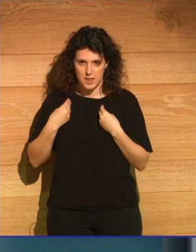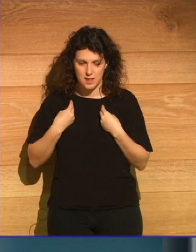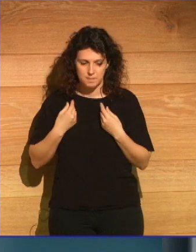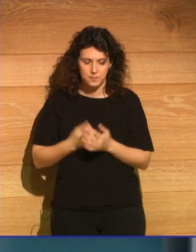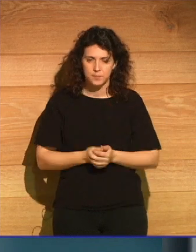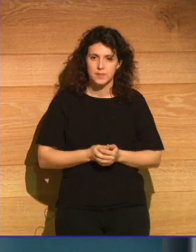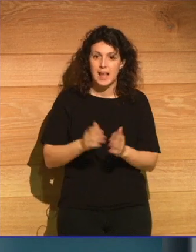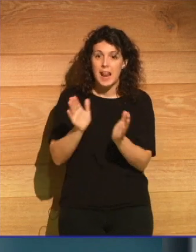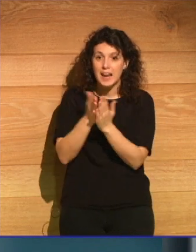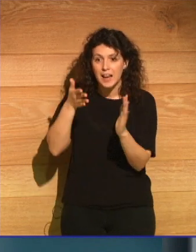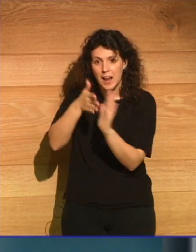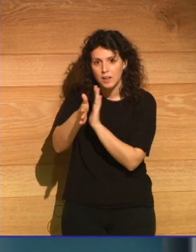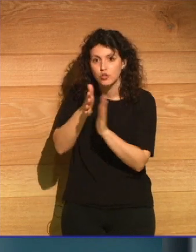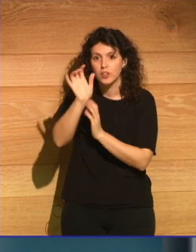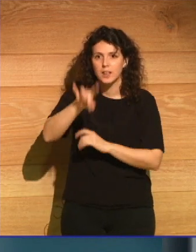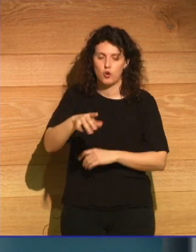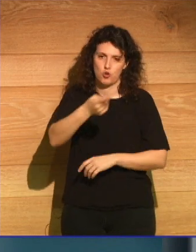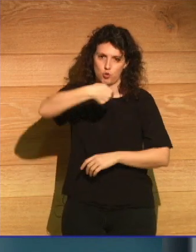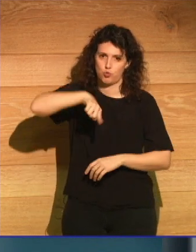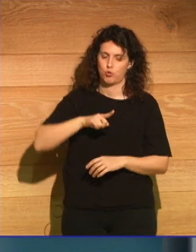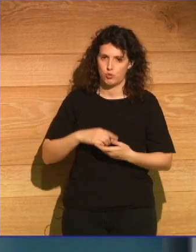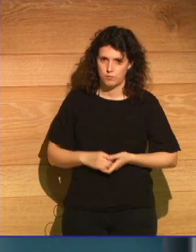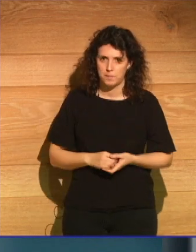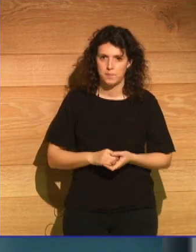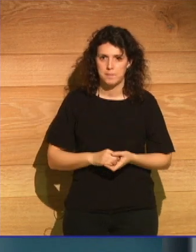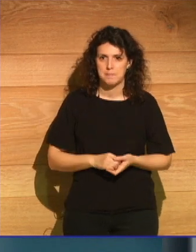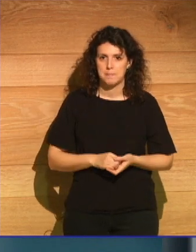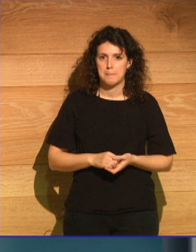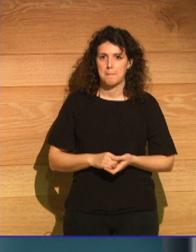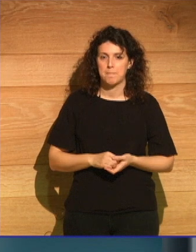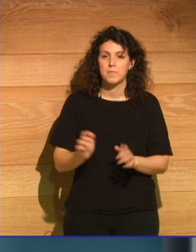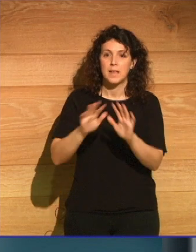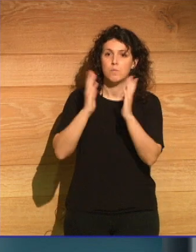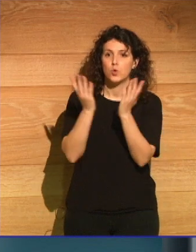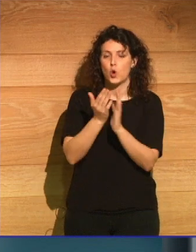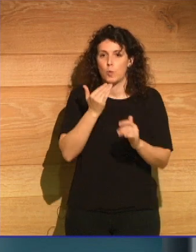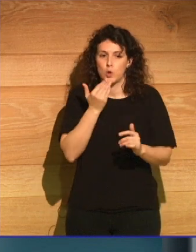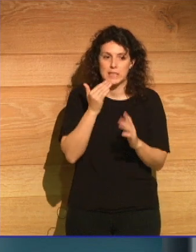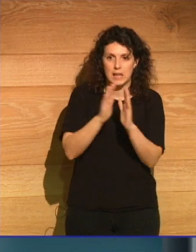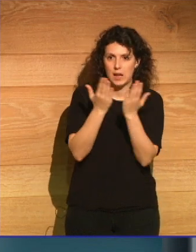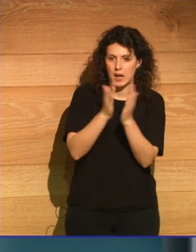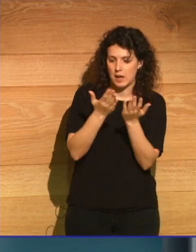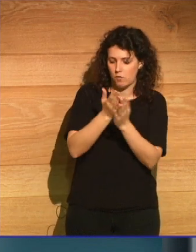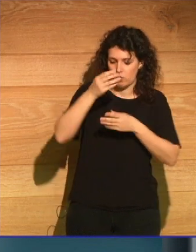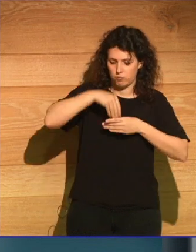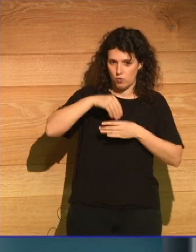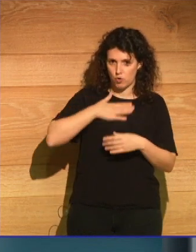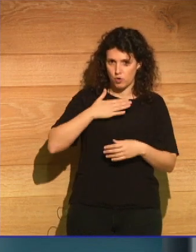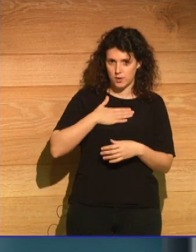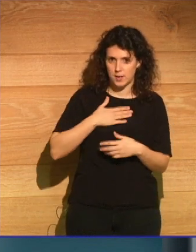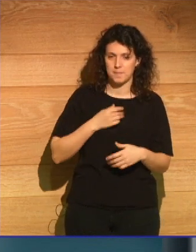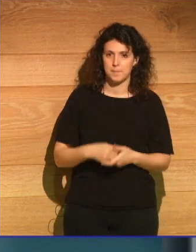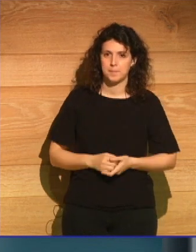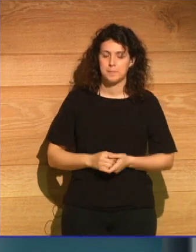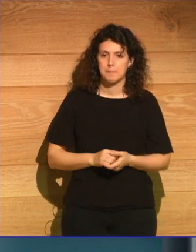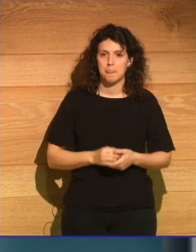relato somos nosotros. El mundo es el libro que nos contiene. ¿Qué historia